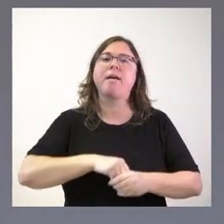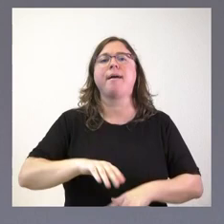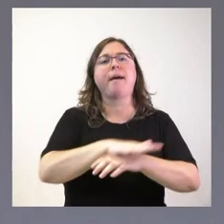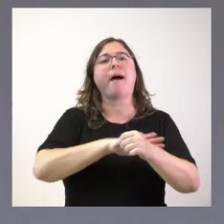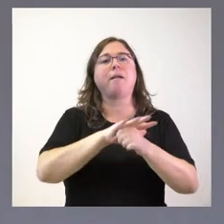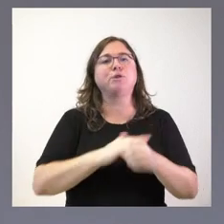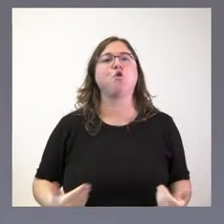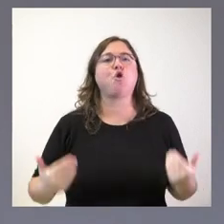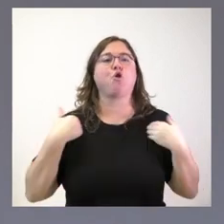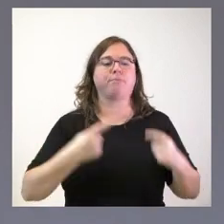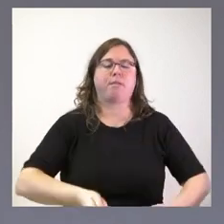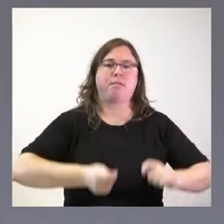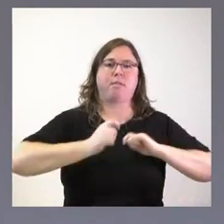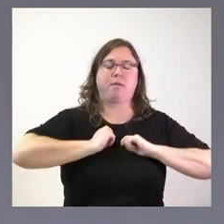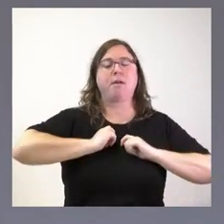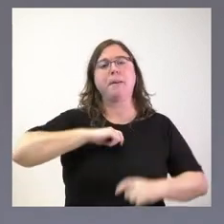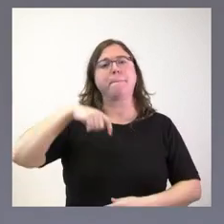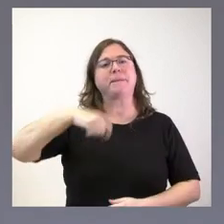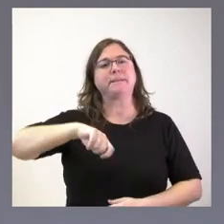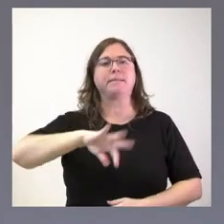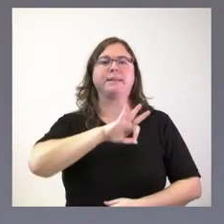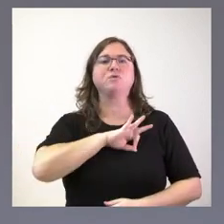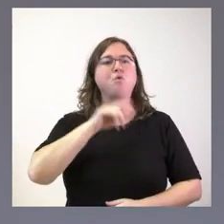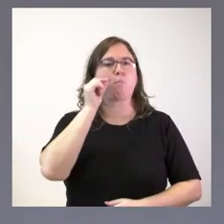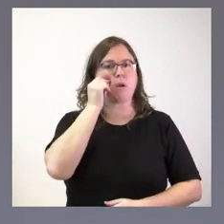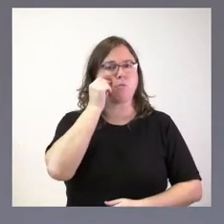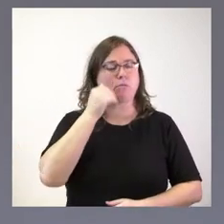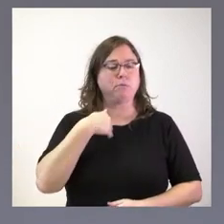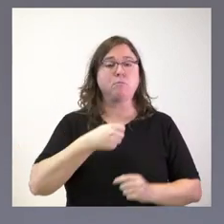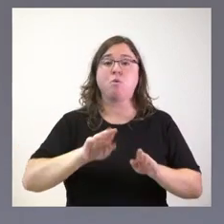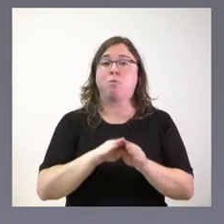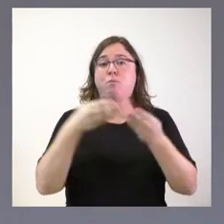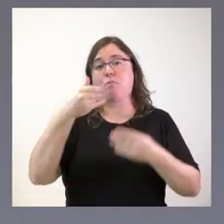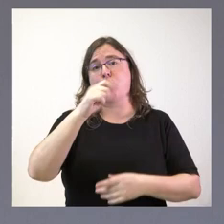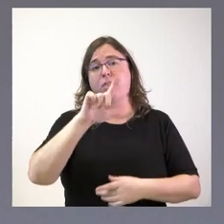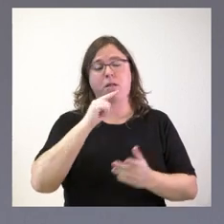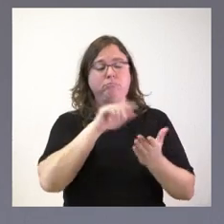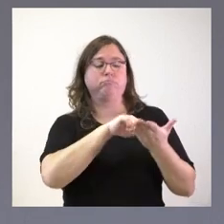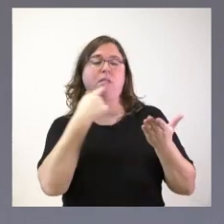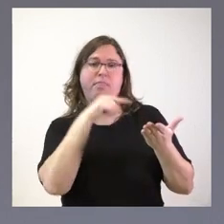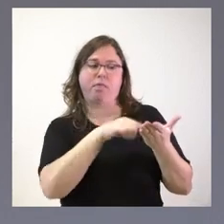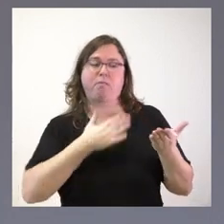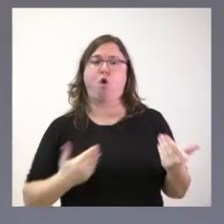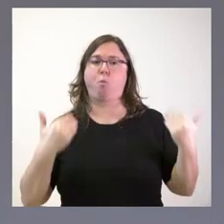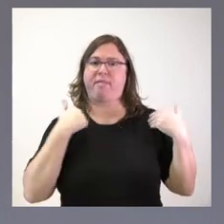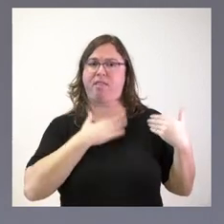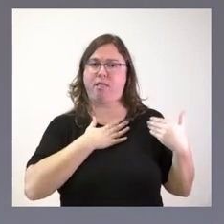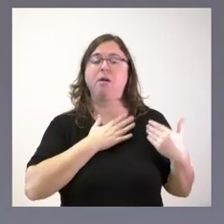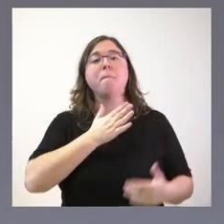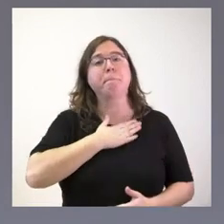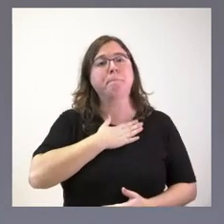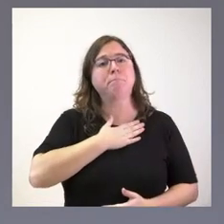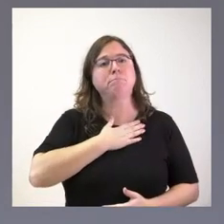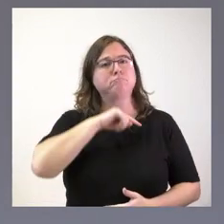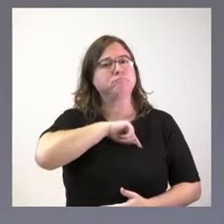atribuyó el presidente, señor Frenz Mañueco, tal y como refleja el boletín oficial de Castilla y León, y que para mí es un motivo